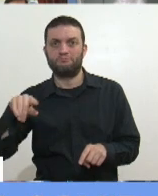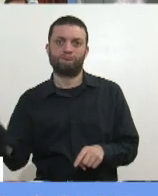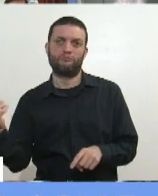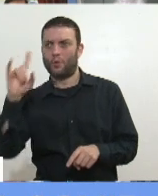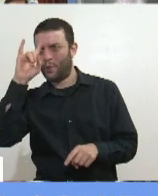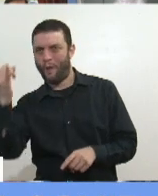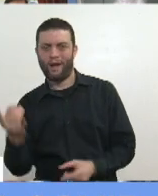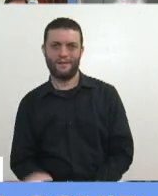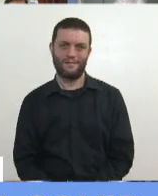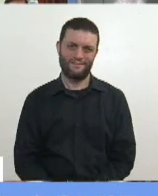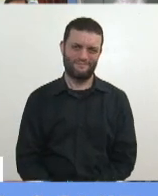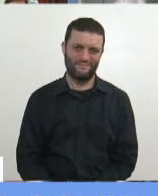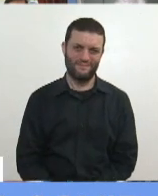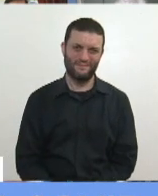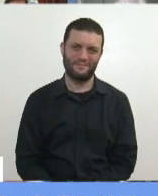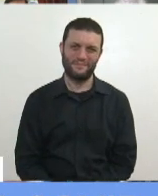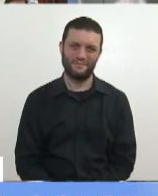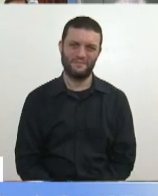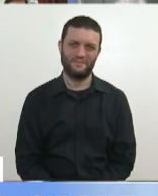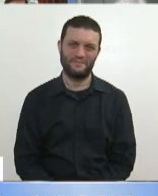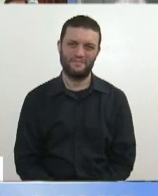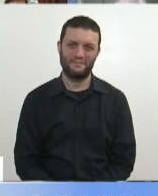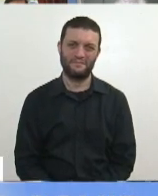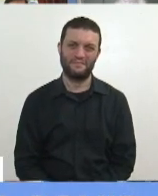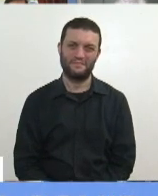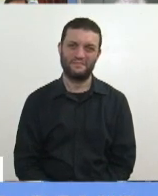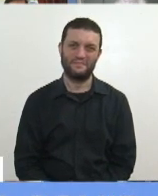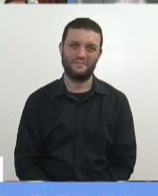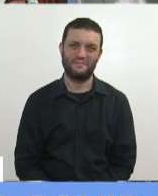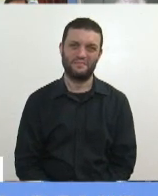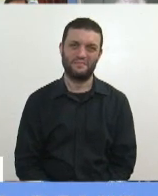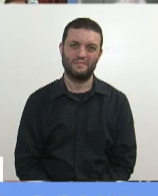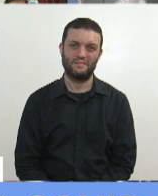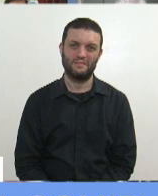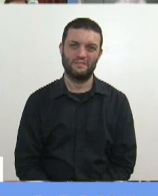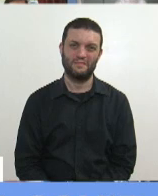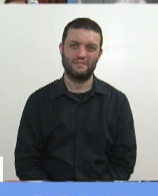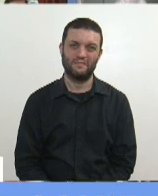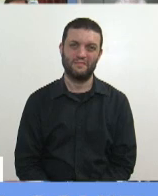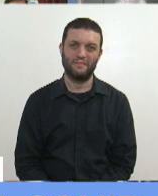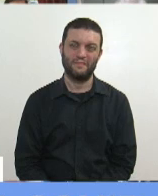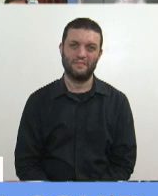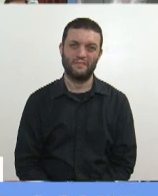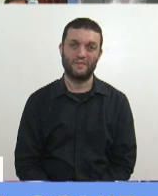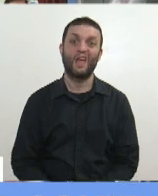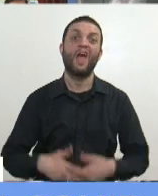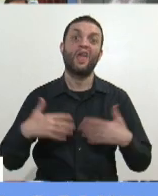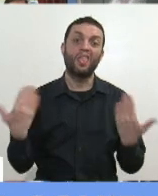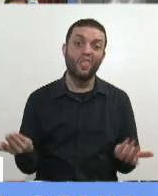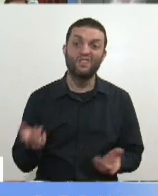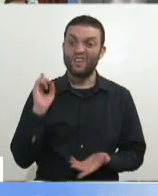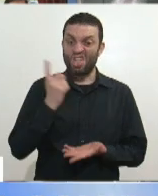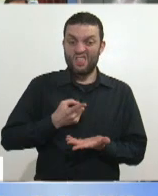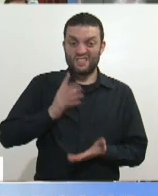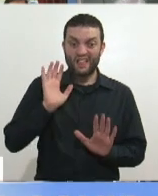Entonces, agreguen. Agreguen para tapar la incompetencia de un